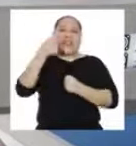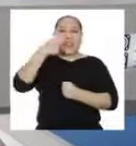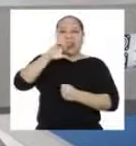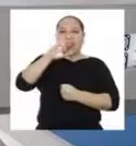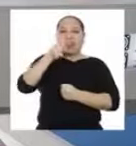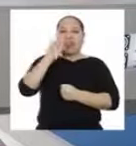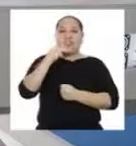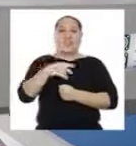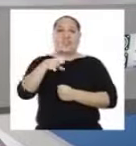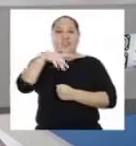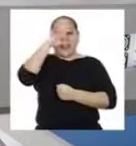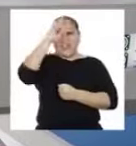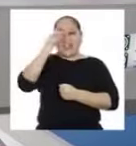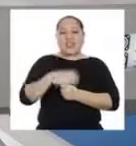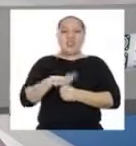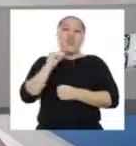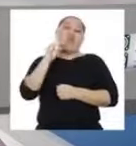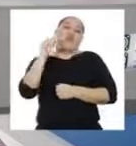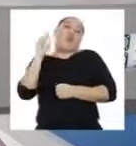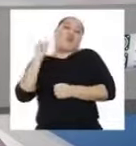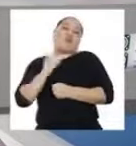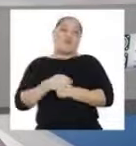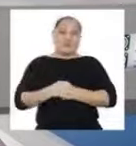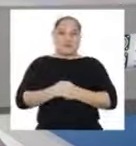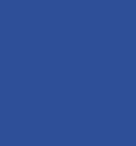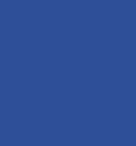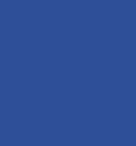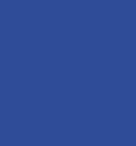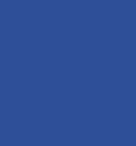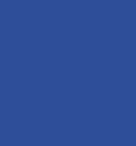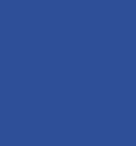querido Héctor Gallo. ¡Cucurucu!